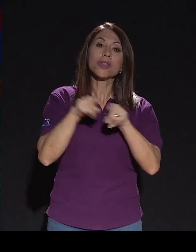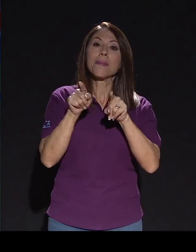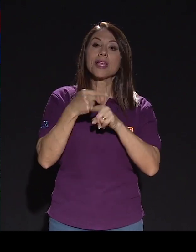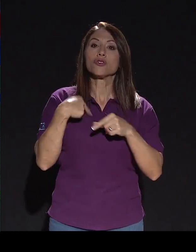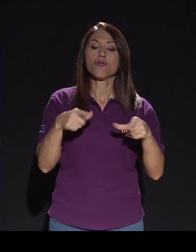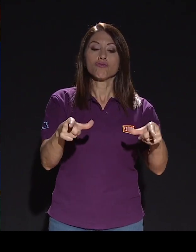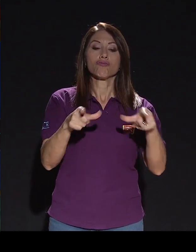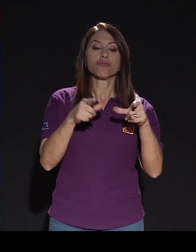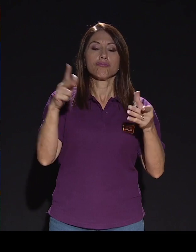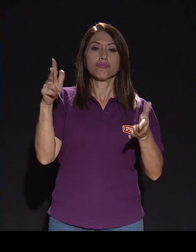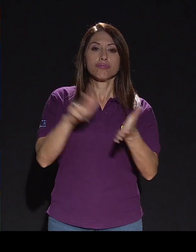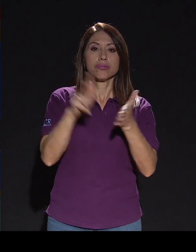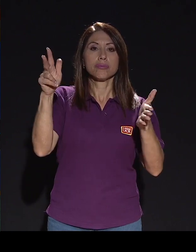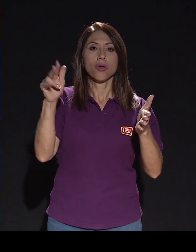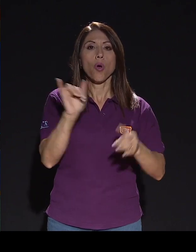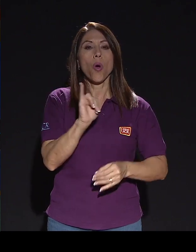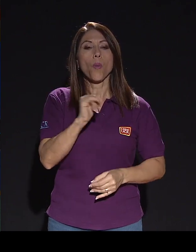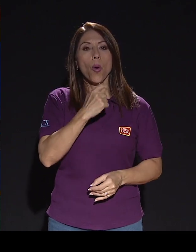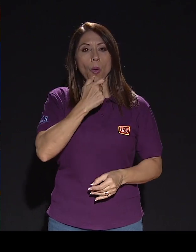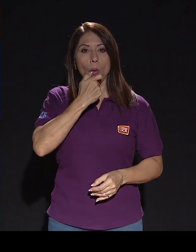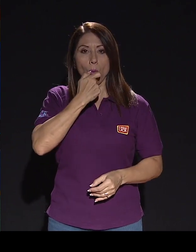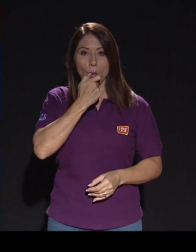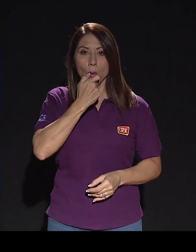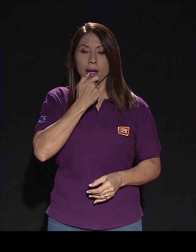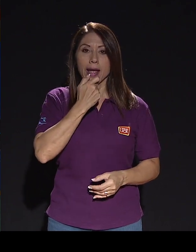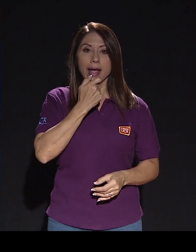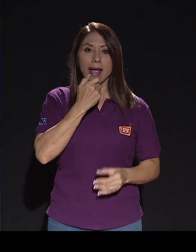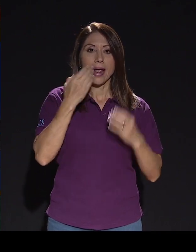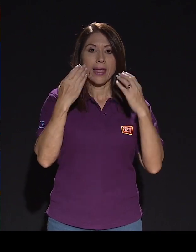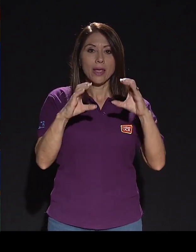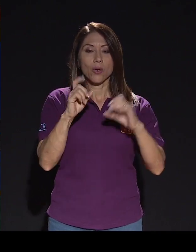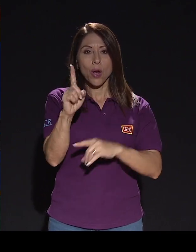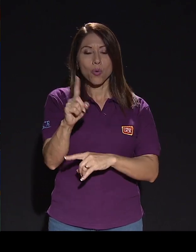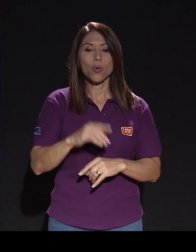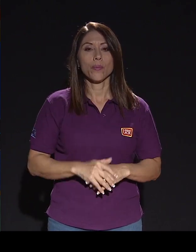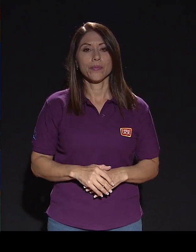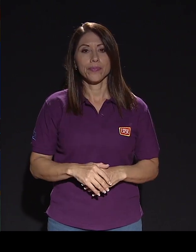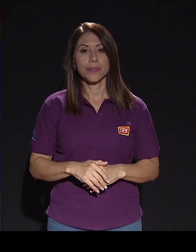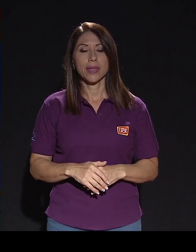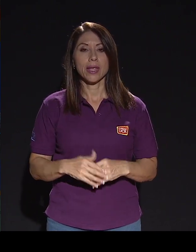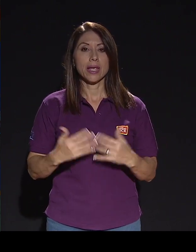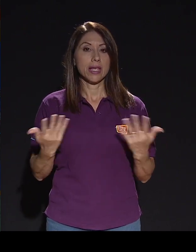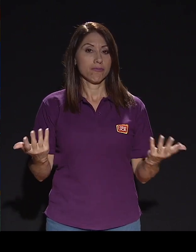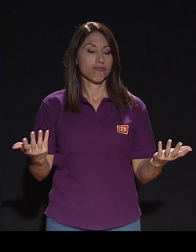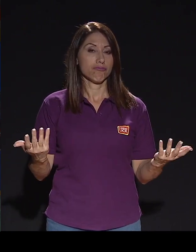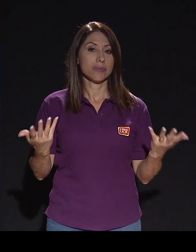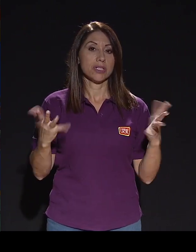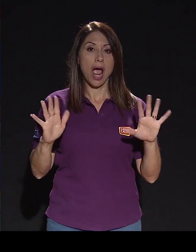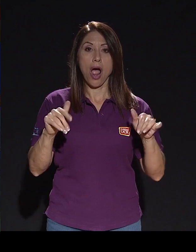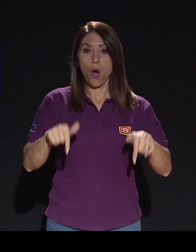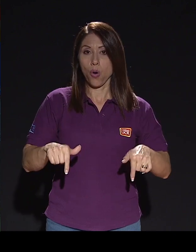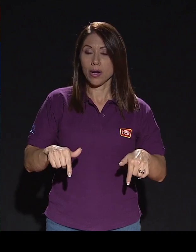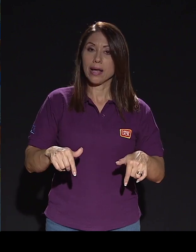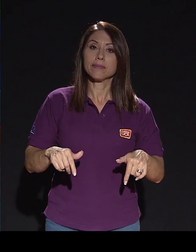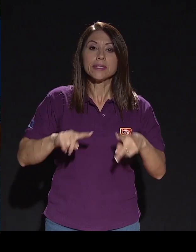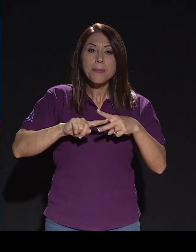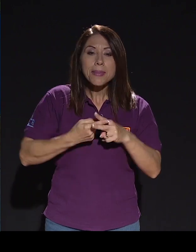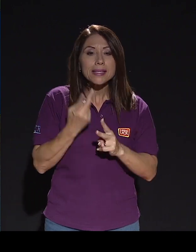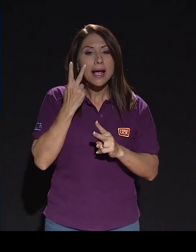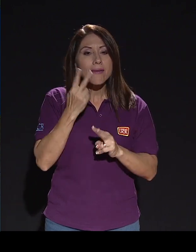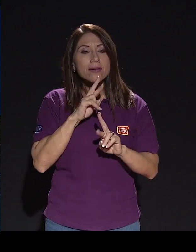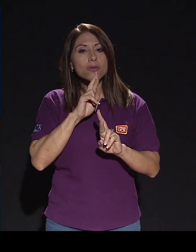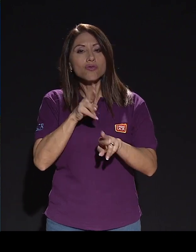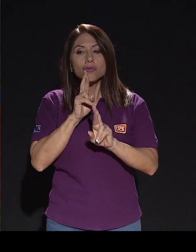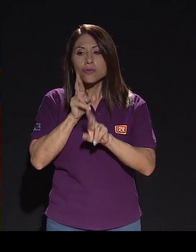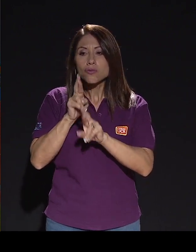árbitro categoría 1, y bueno, ya hoy se empiezan a ver los frutos del